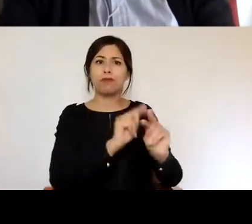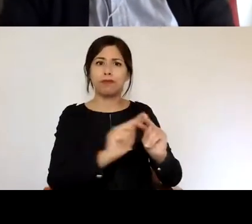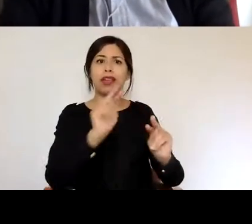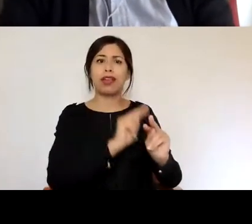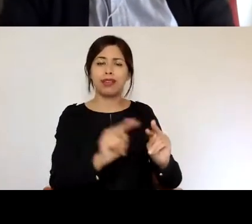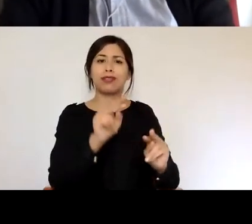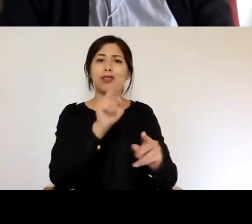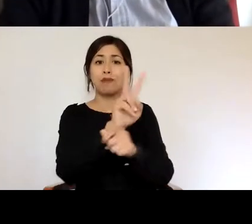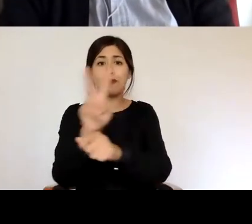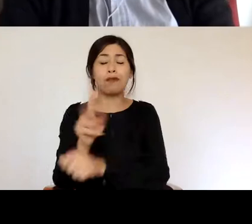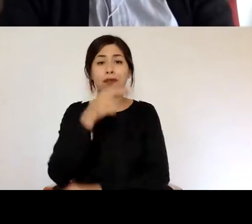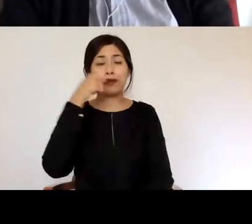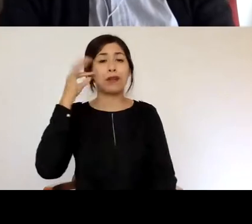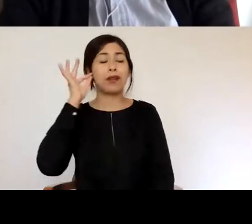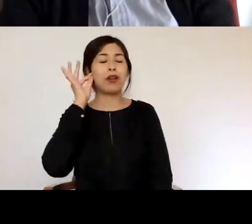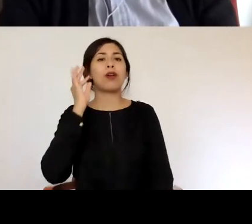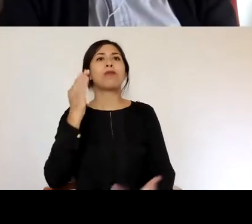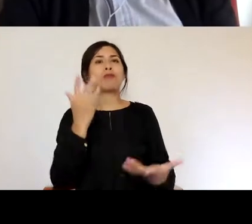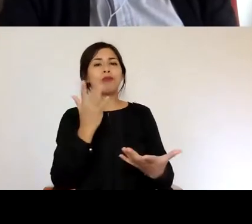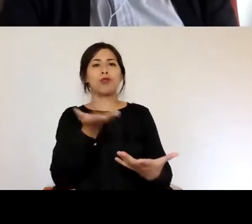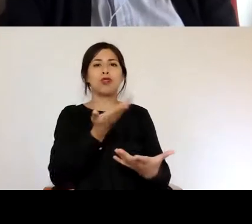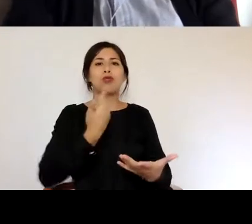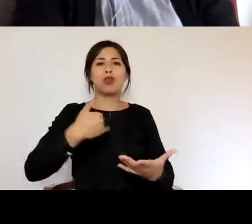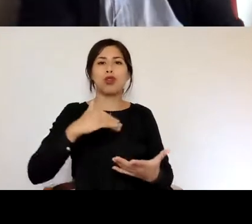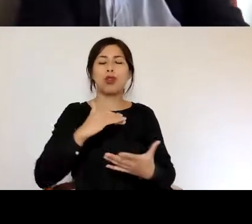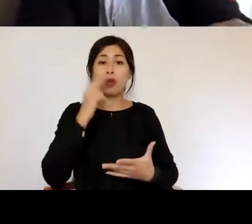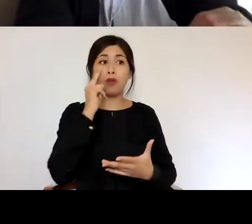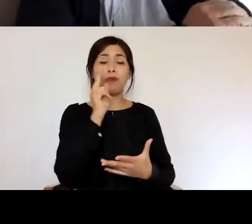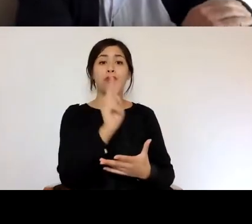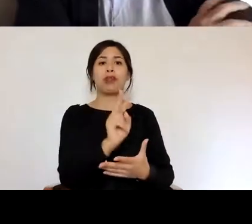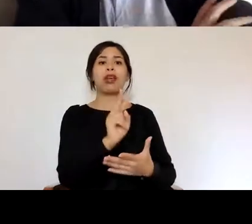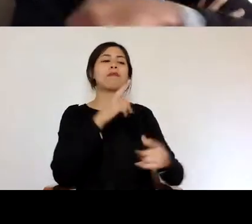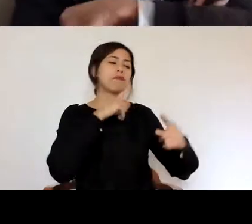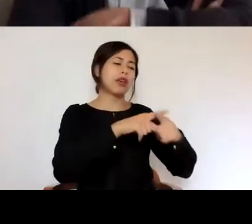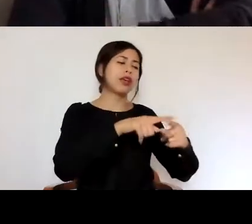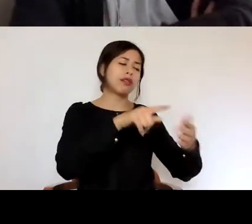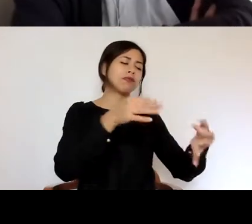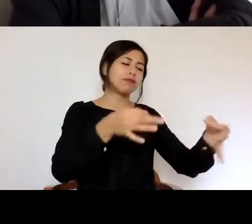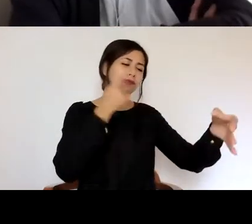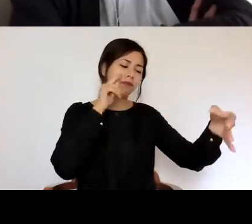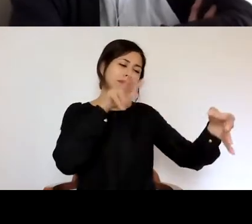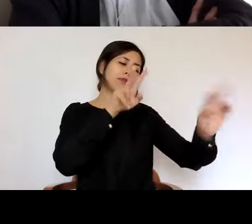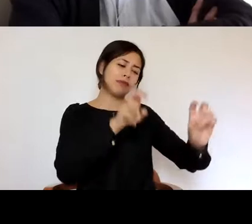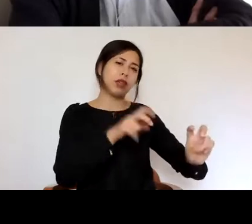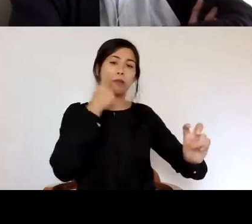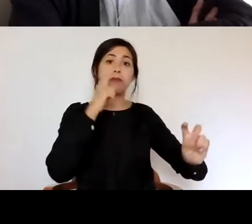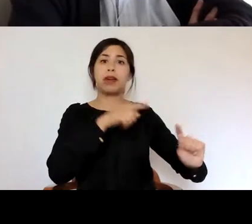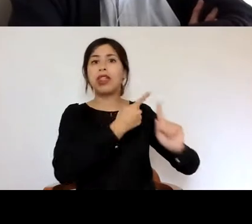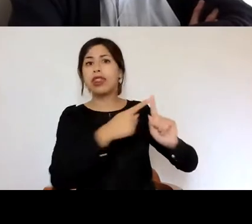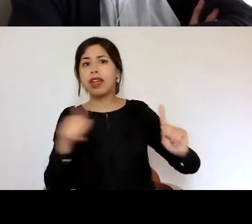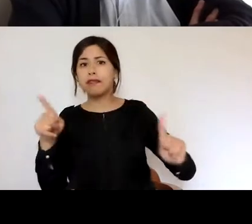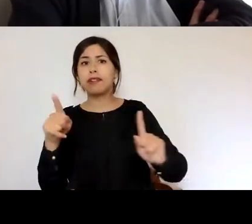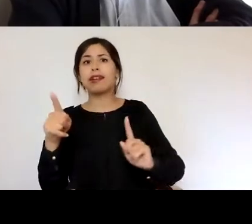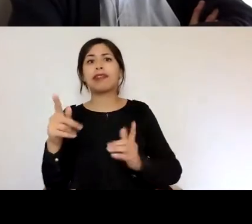profesores y profesoras para nosotros una cosa es ver en el texto cuáles son las temáticas pero algo distinto